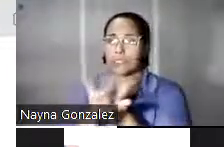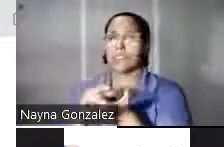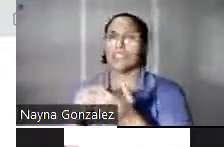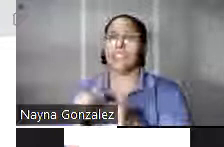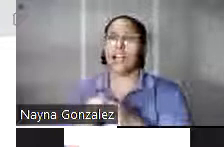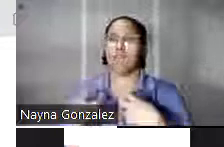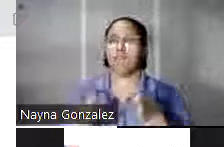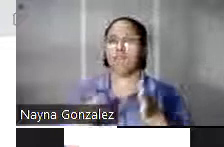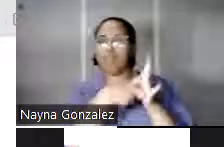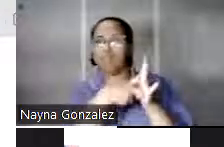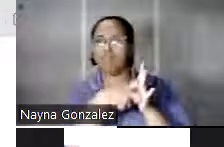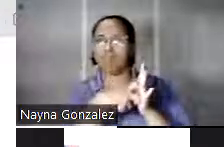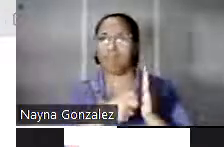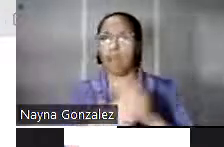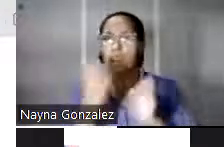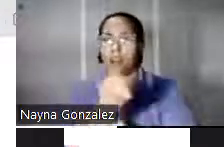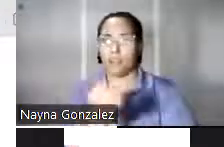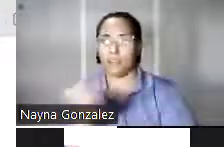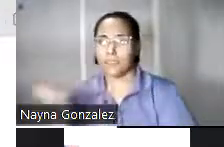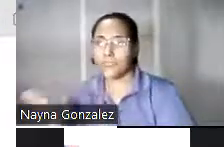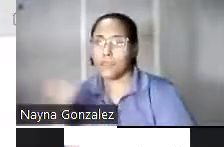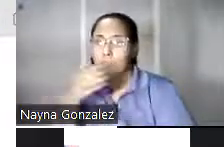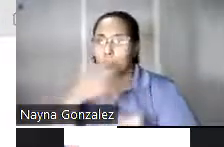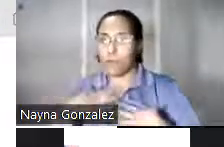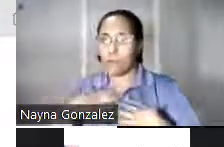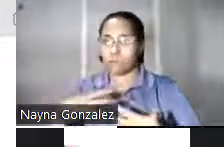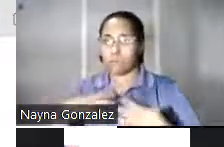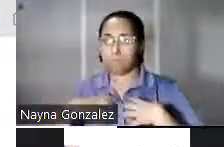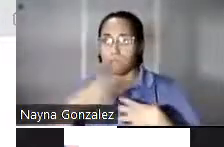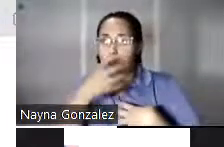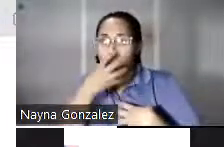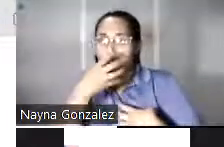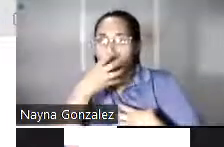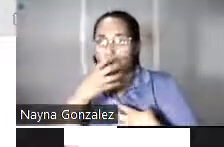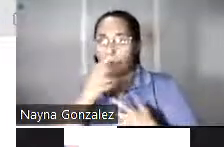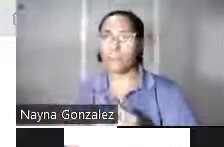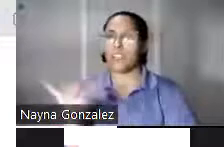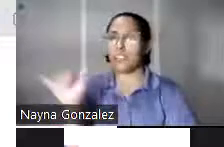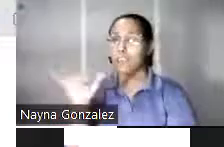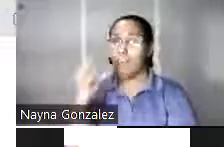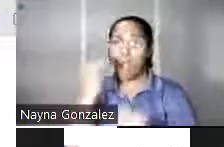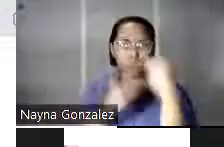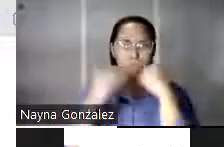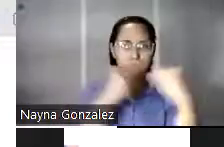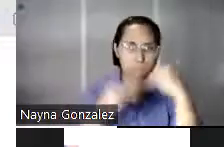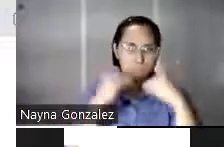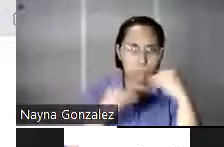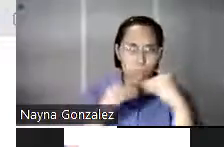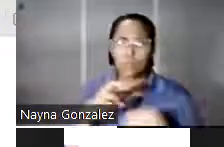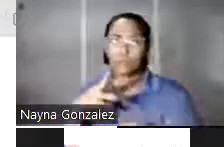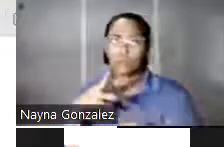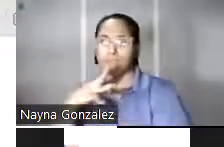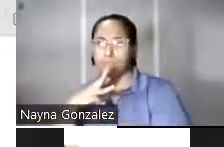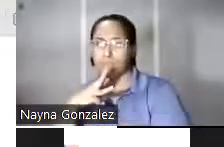terapias respiratorias y otros dispositivos electrónicos y hasta abastecerse de comida y de agua.